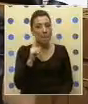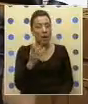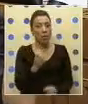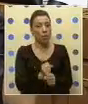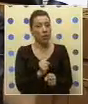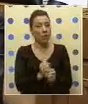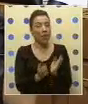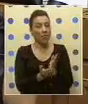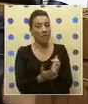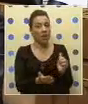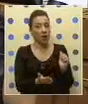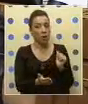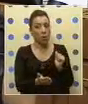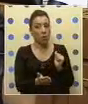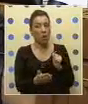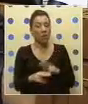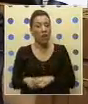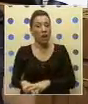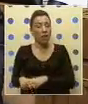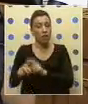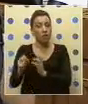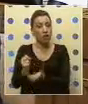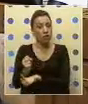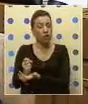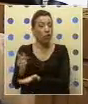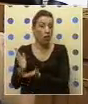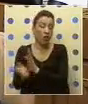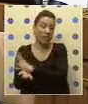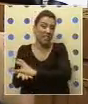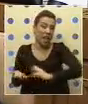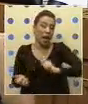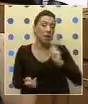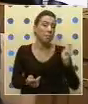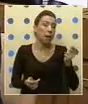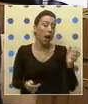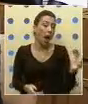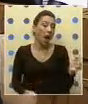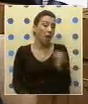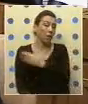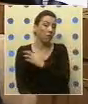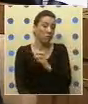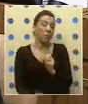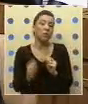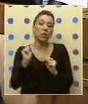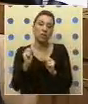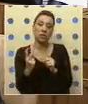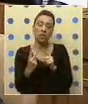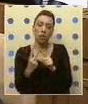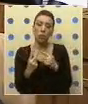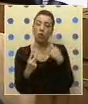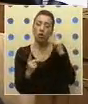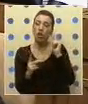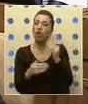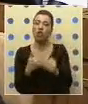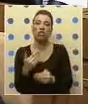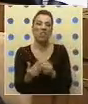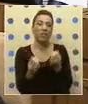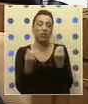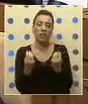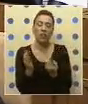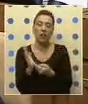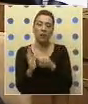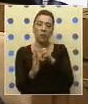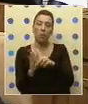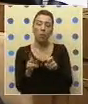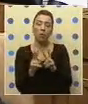trabajadores hay que cumplir aquello del fondo que le corresponde que se paguen y se ha sacado el problema. Segundo, yo creo que no avanzó adecuadamente este proyecto en